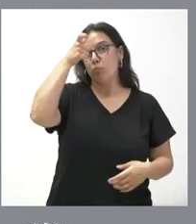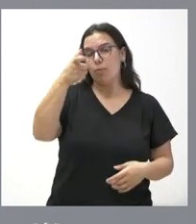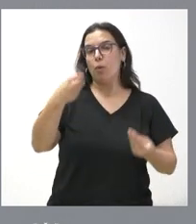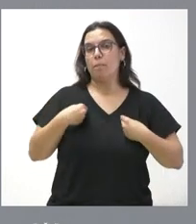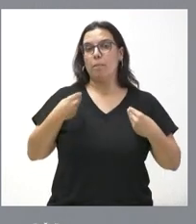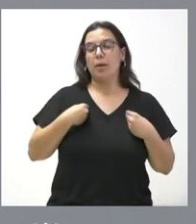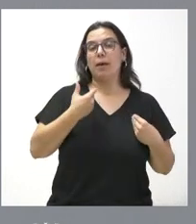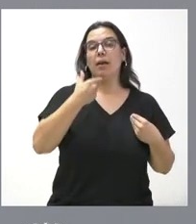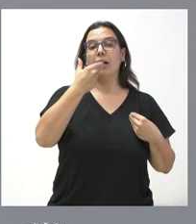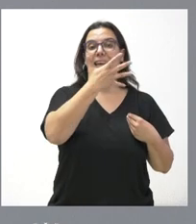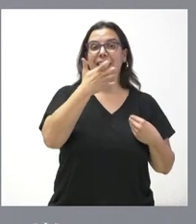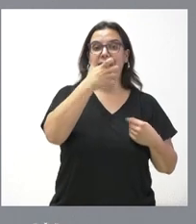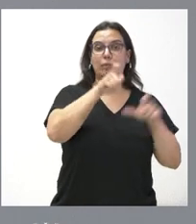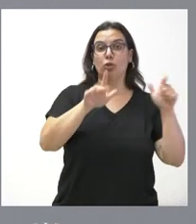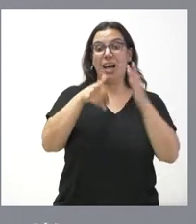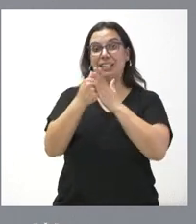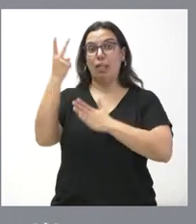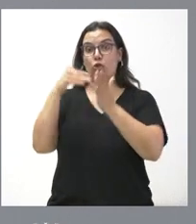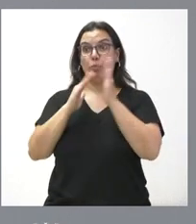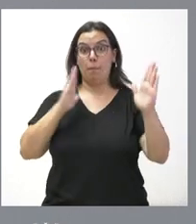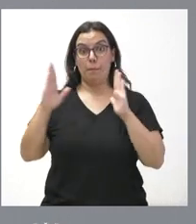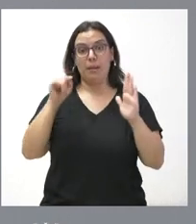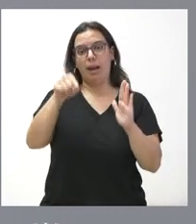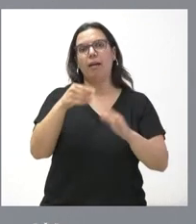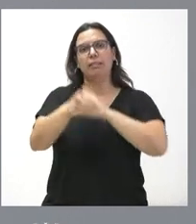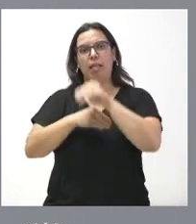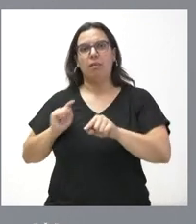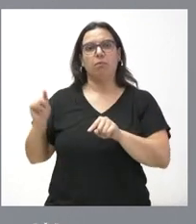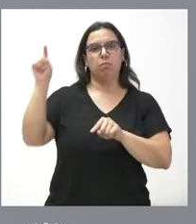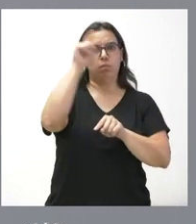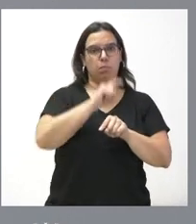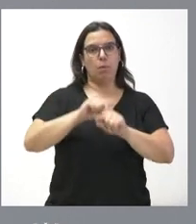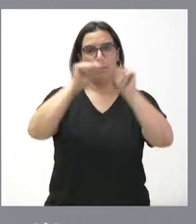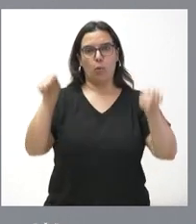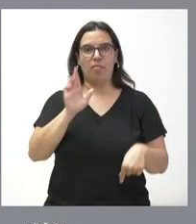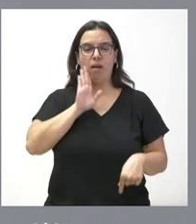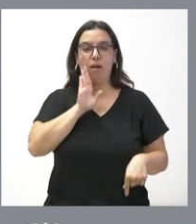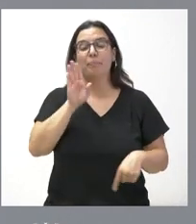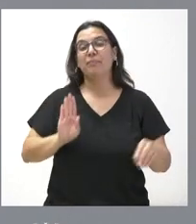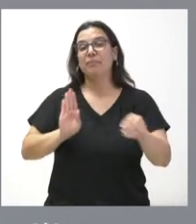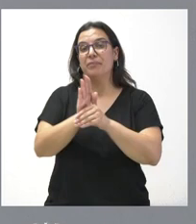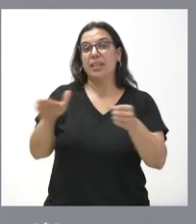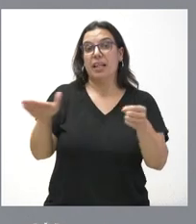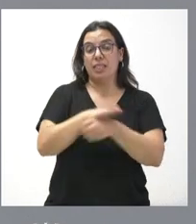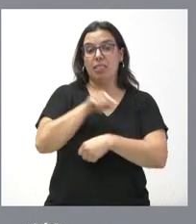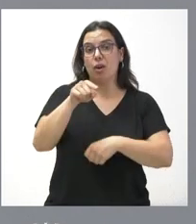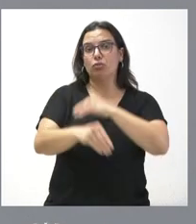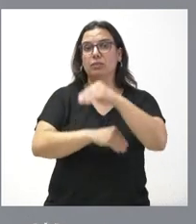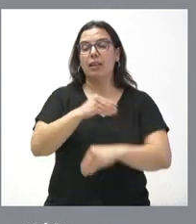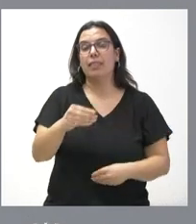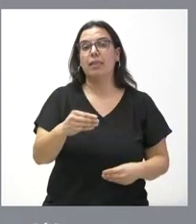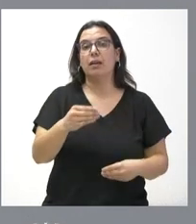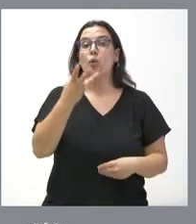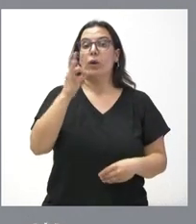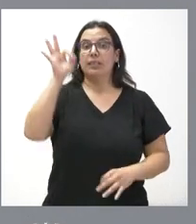a 2.000 habitantes equivalentes en cada una de estas provincias. La financiación de las actuaciones corresponde un